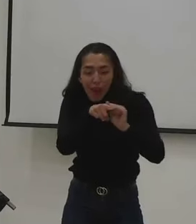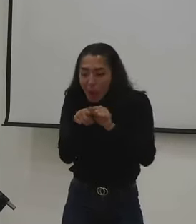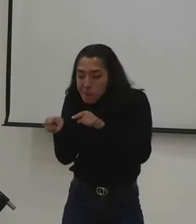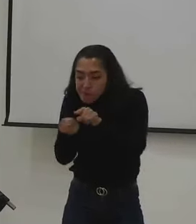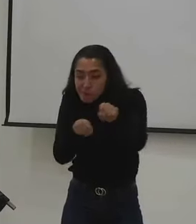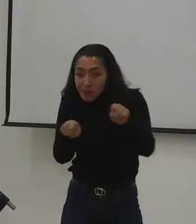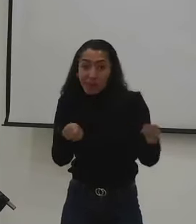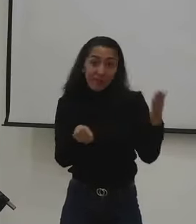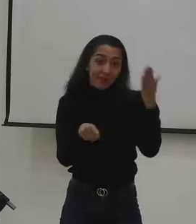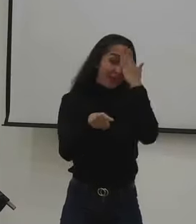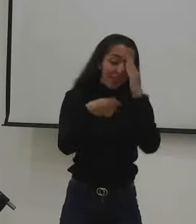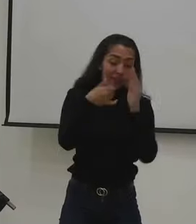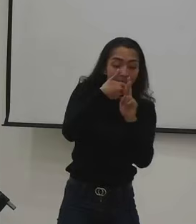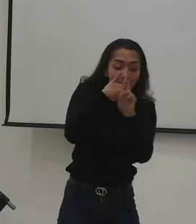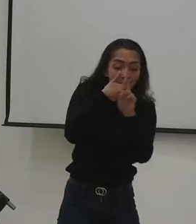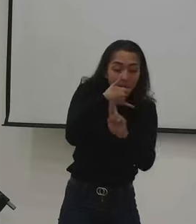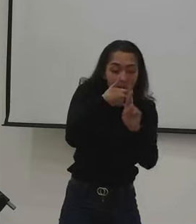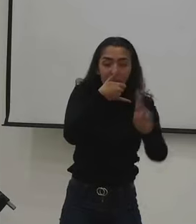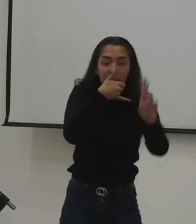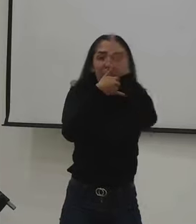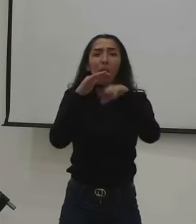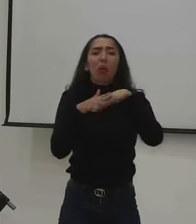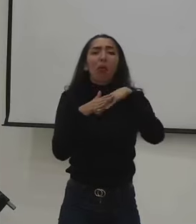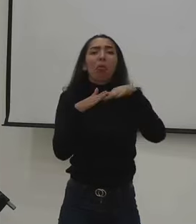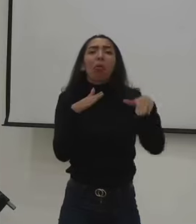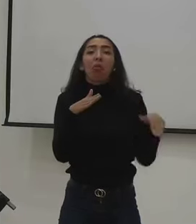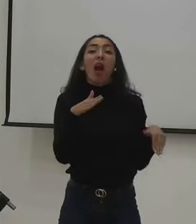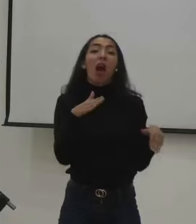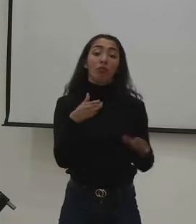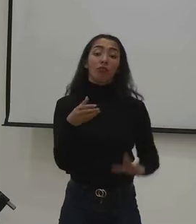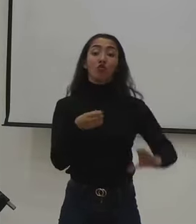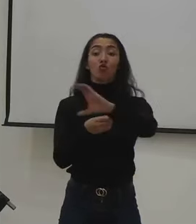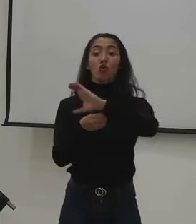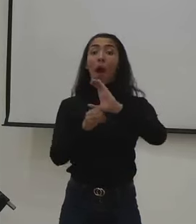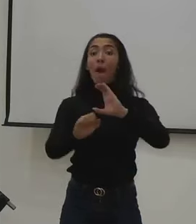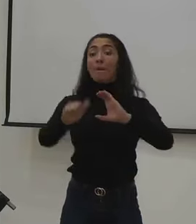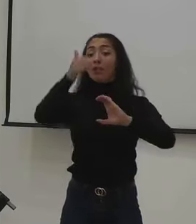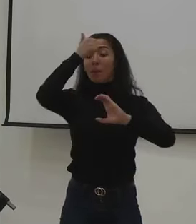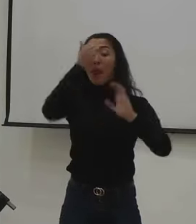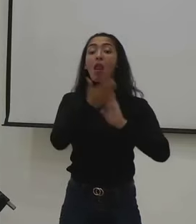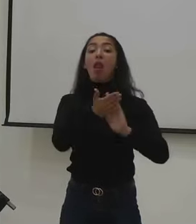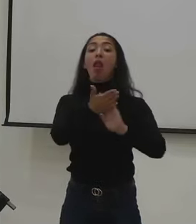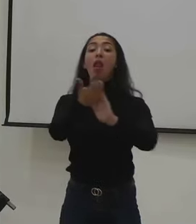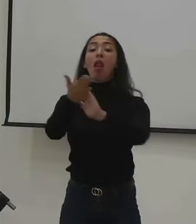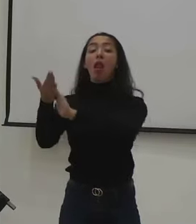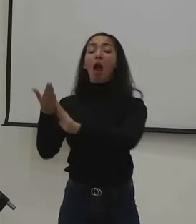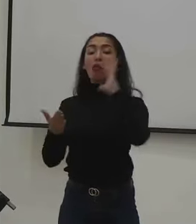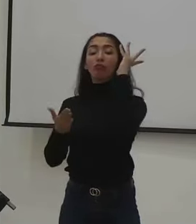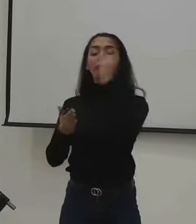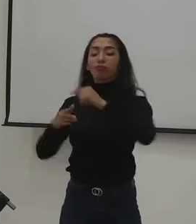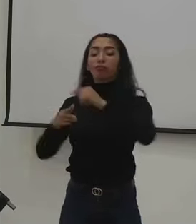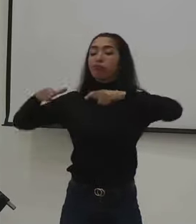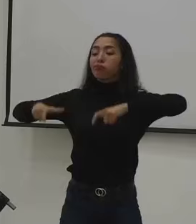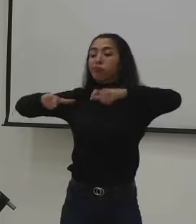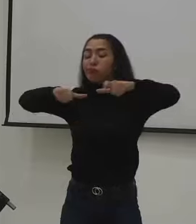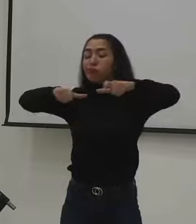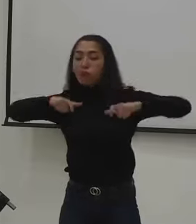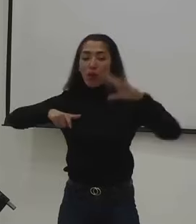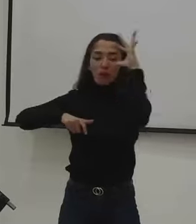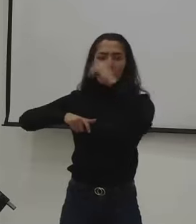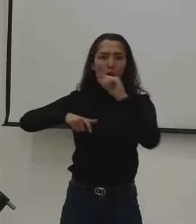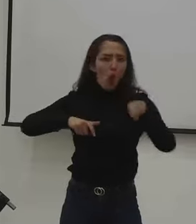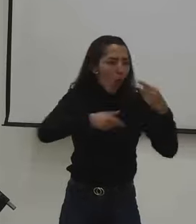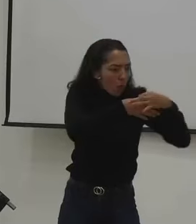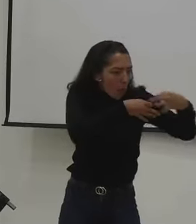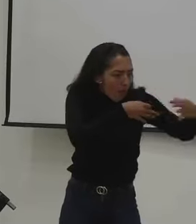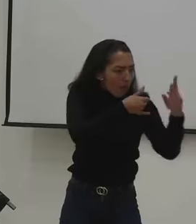atraso las regiones y son muy olvidadas, todo lo hacen en las grandes ciudades, los escenarios deportivos. Responde desde la